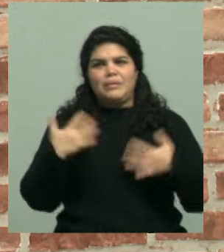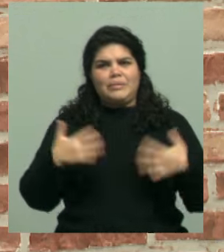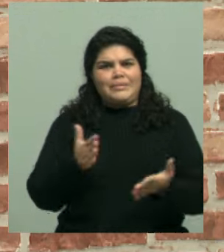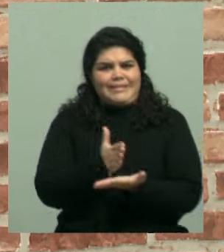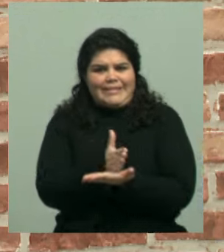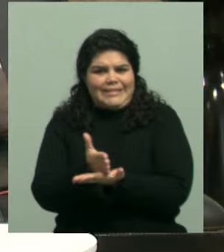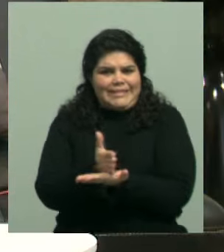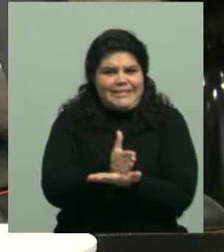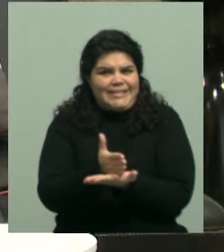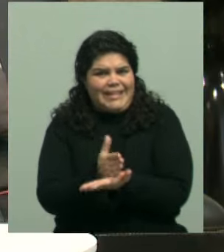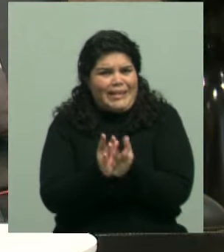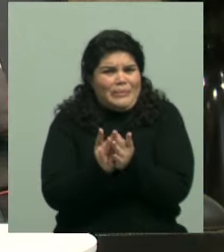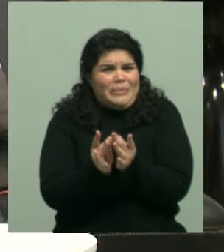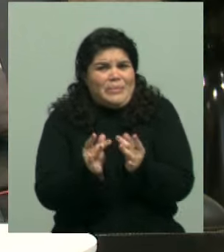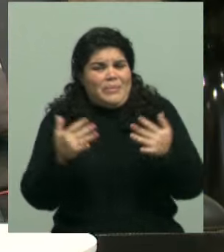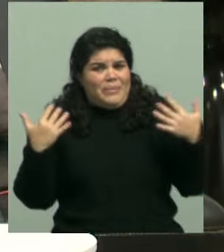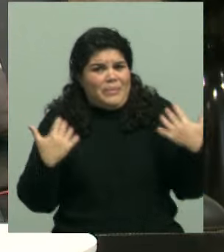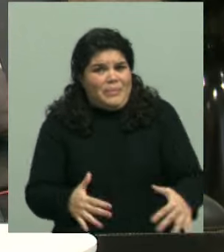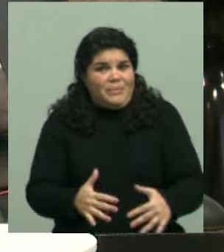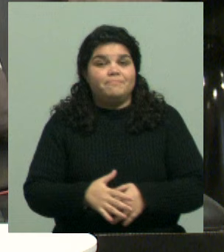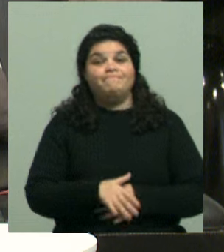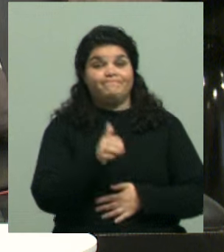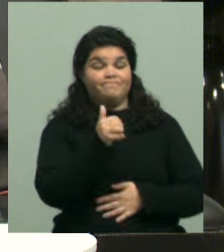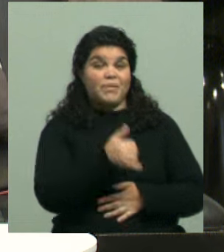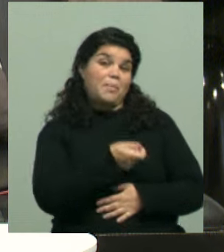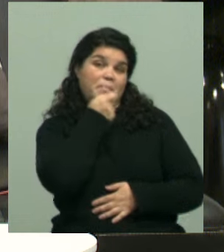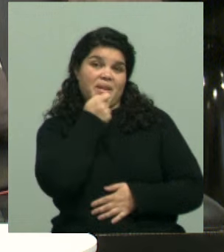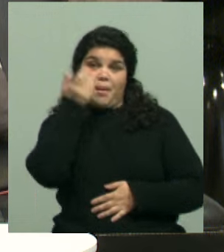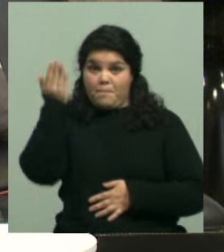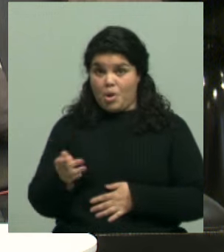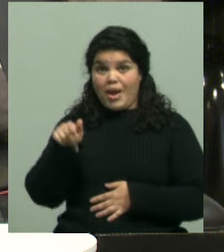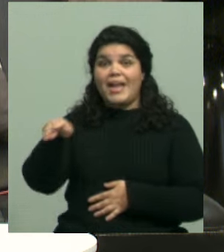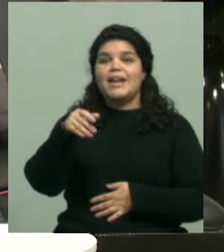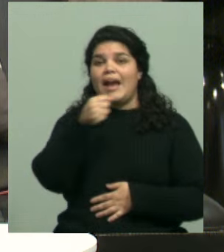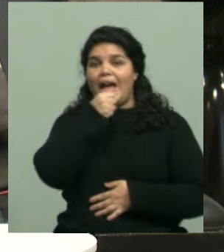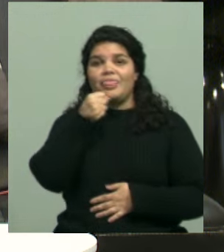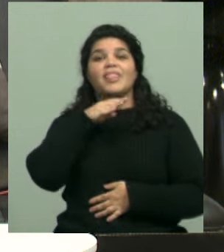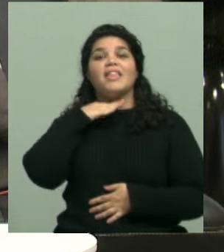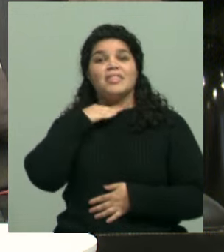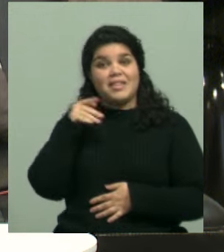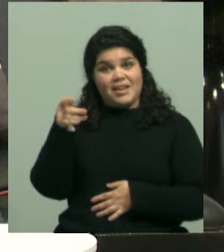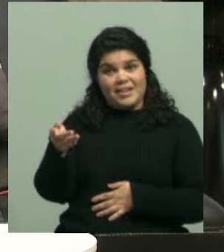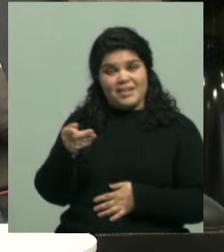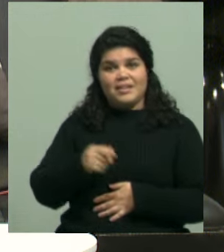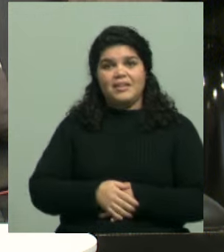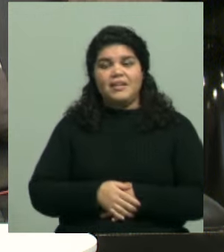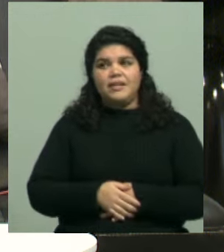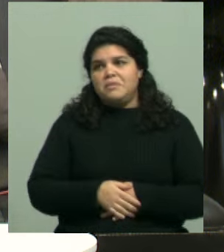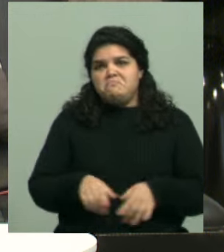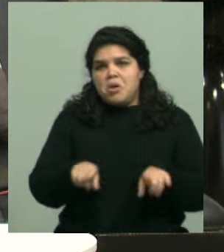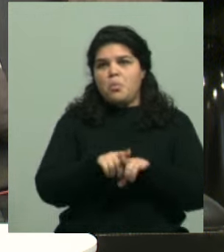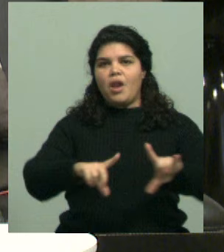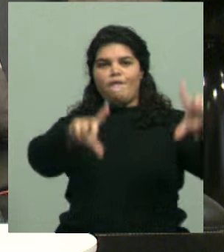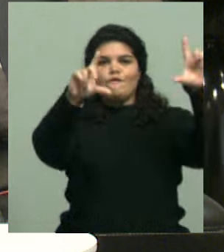ve esa diferencia. Bueno, en el caso de peso pluma por ejemplo él subió una foto como cualquiera de nosotros nos podemos sacar en el